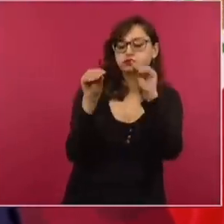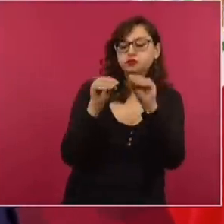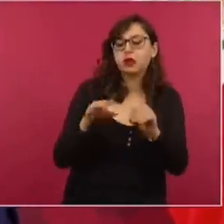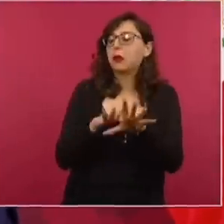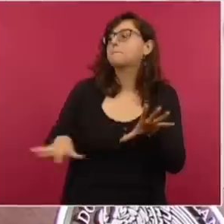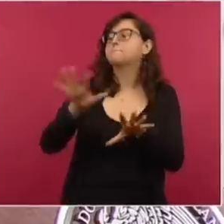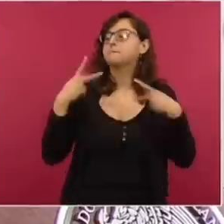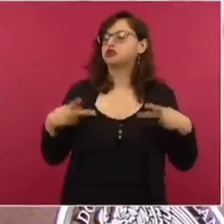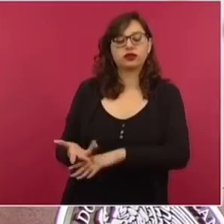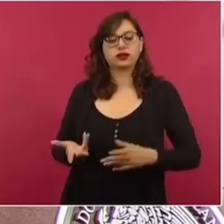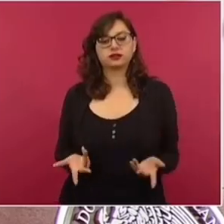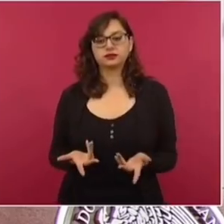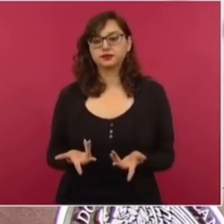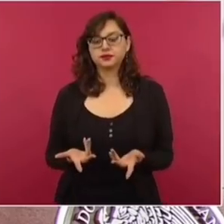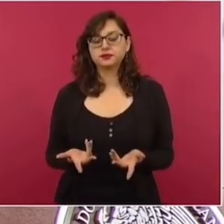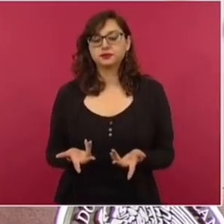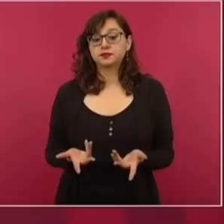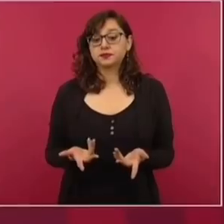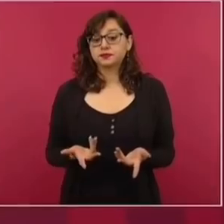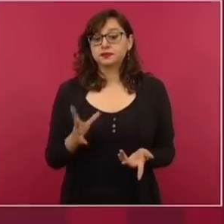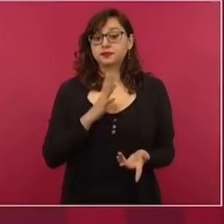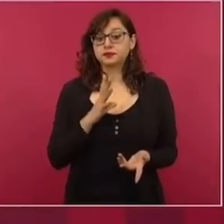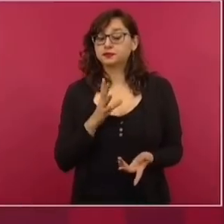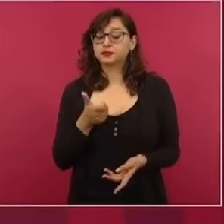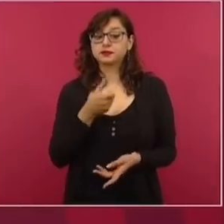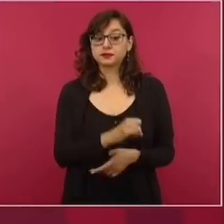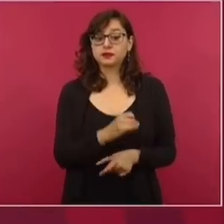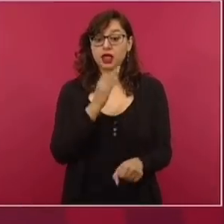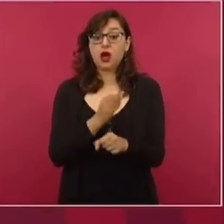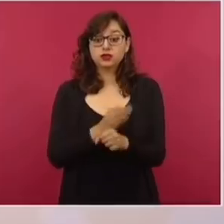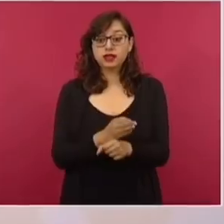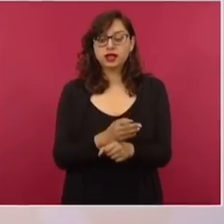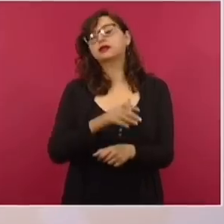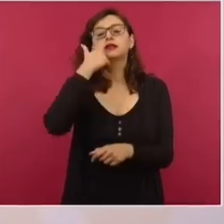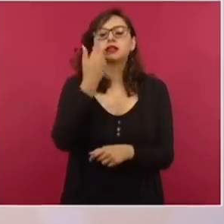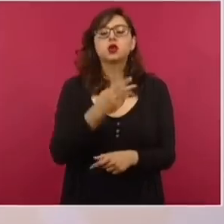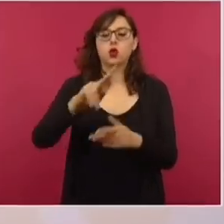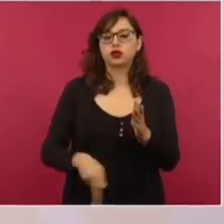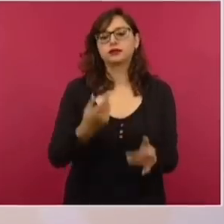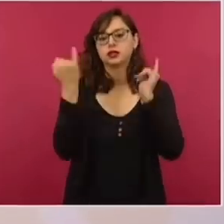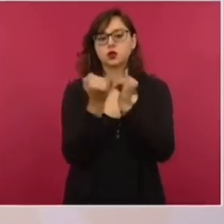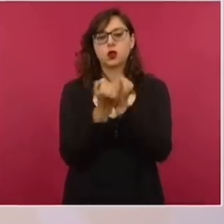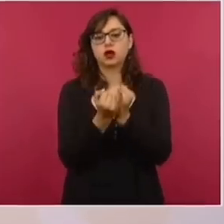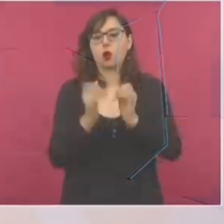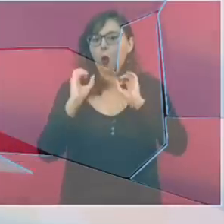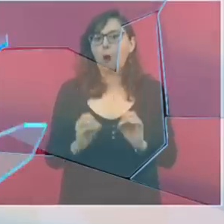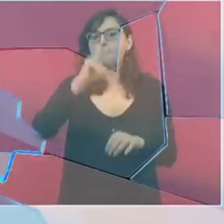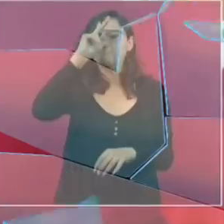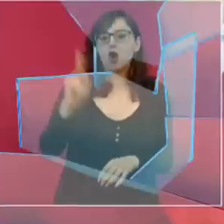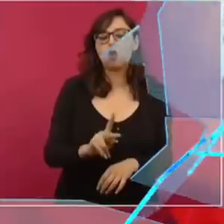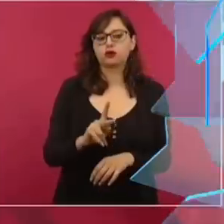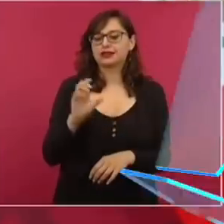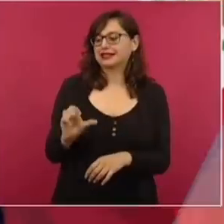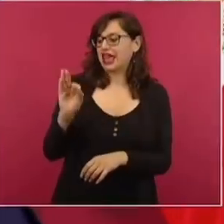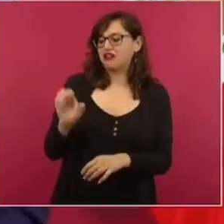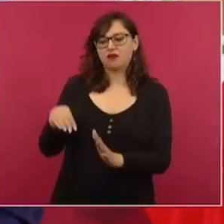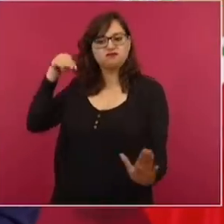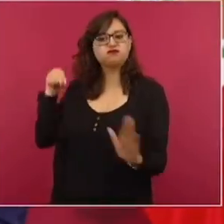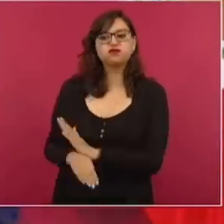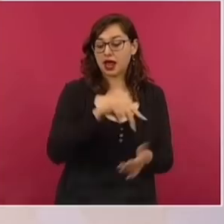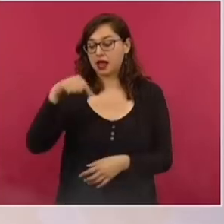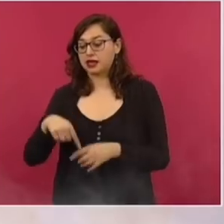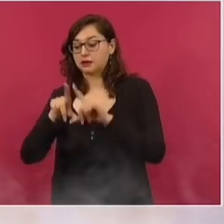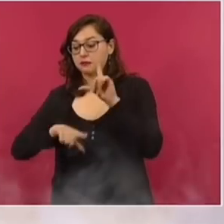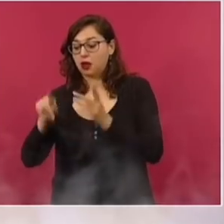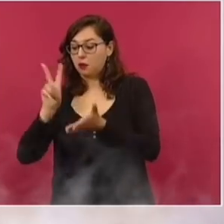interés del pueblo y de la nación. Y lo que están ahora buscando es que continúe el mismo sistema, incluso agravarlo. Quieren destruir a la Comisión Federal de